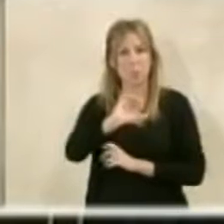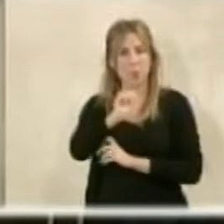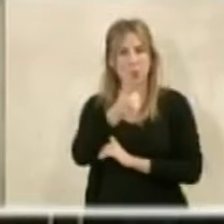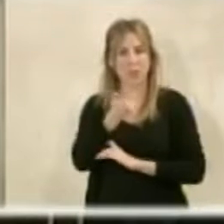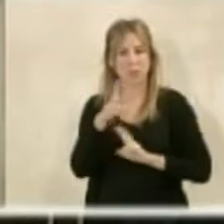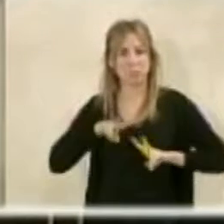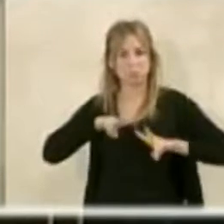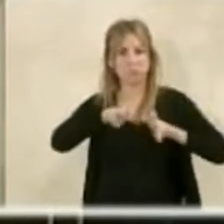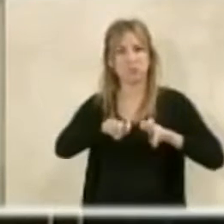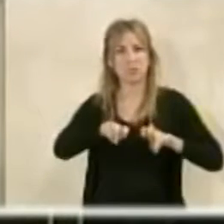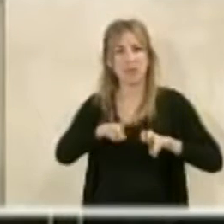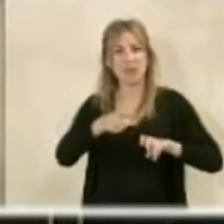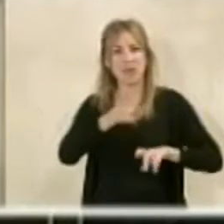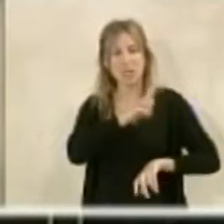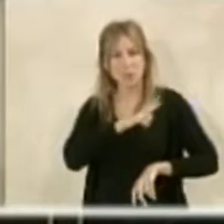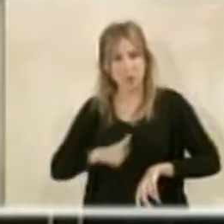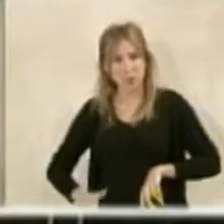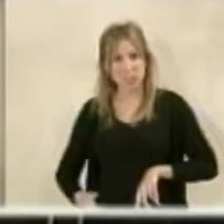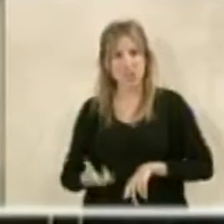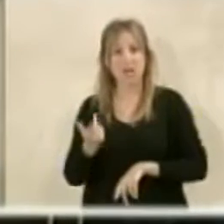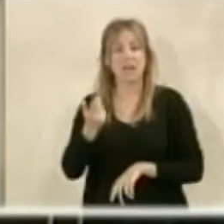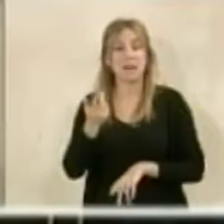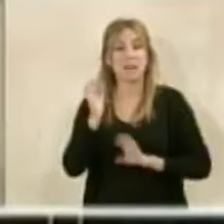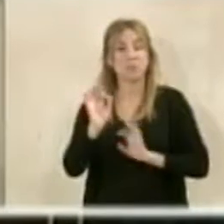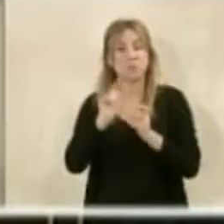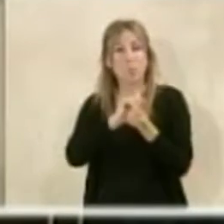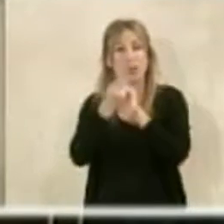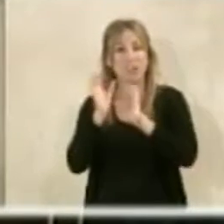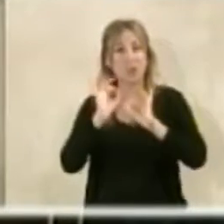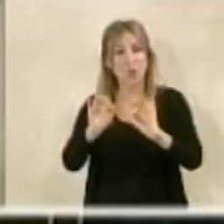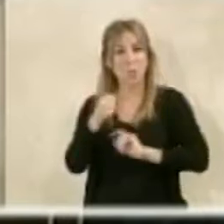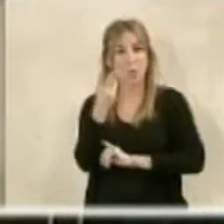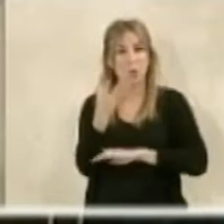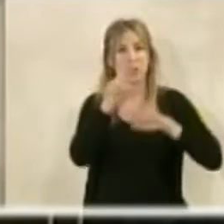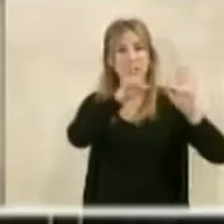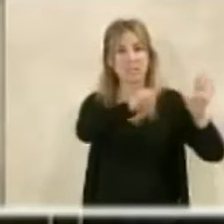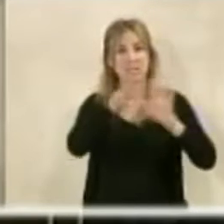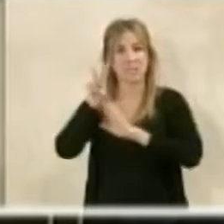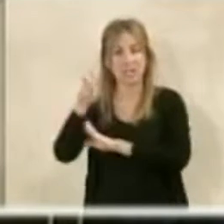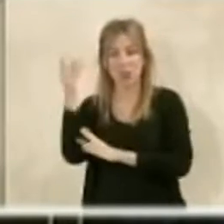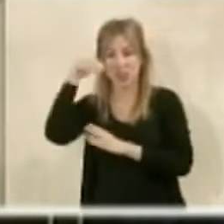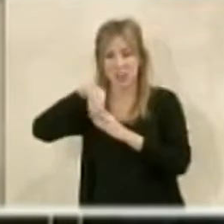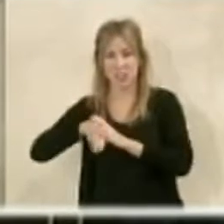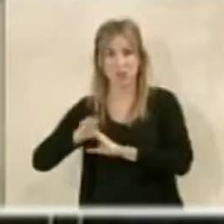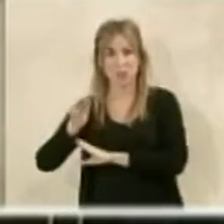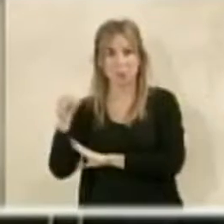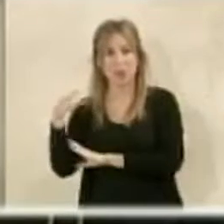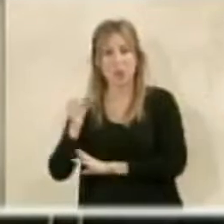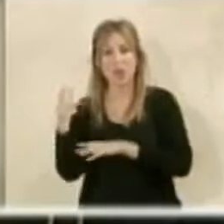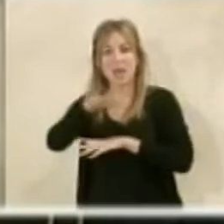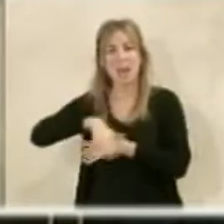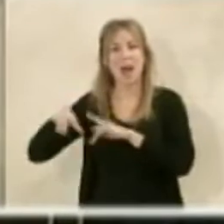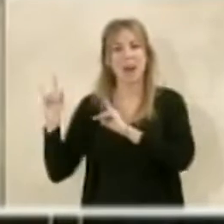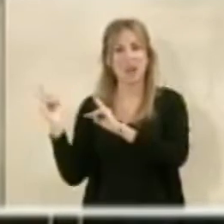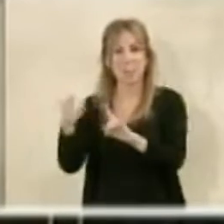Aprobación inicial y provisional para el caso de que no se presenten alegaciones de la modificación puntual número 62 del PGO de Almería en el ámbito de la Rambla